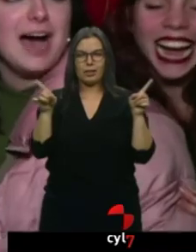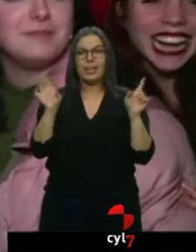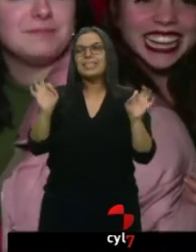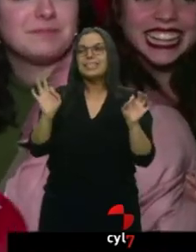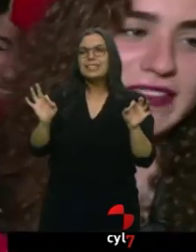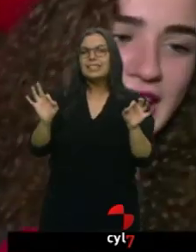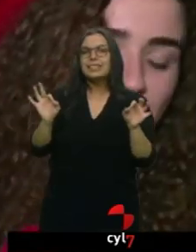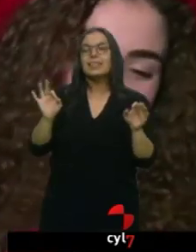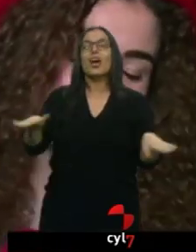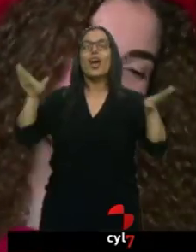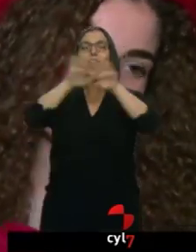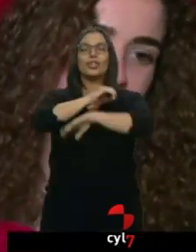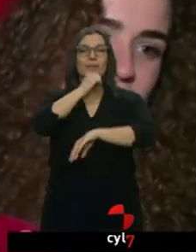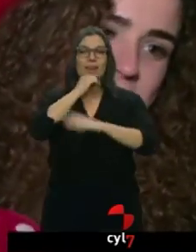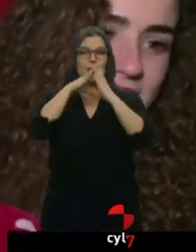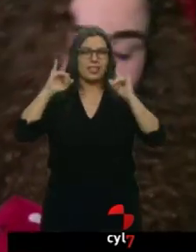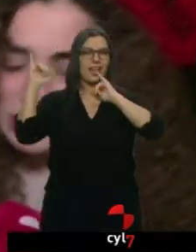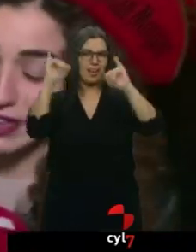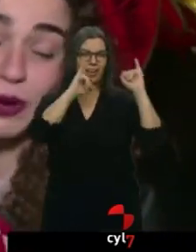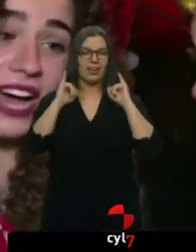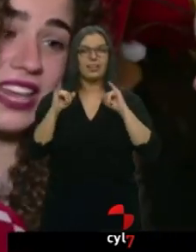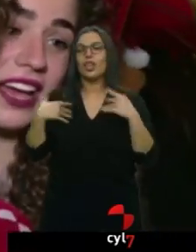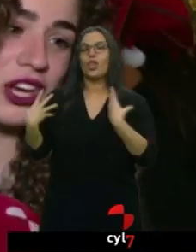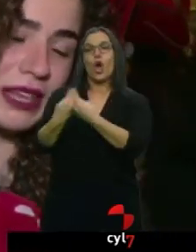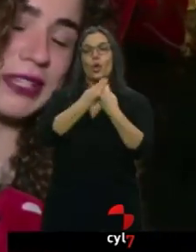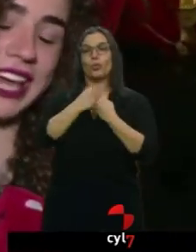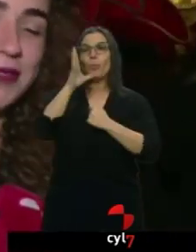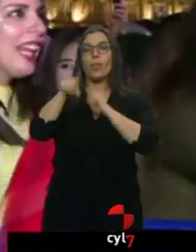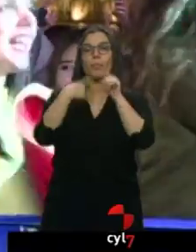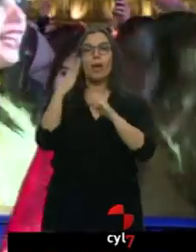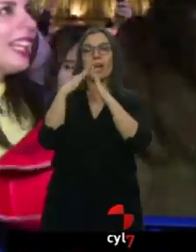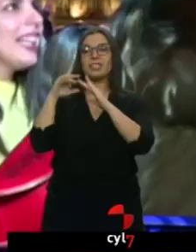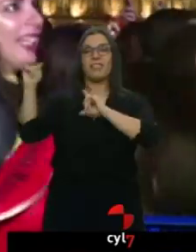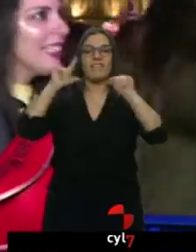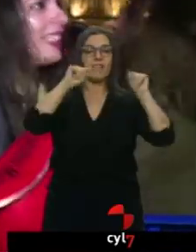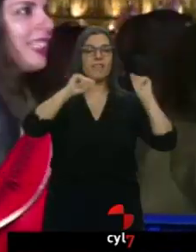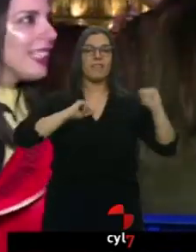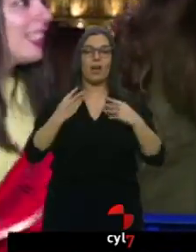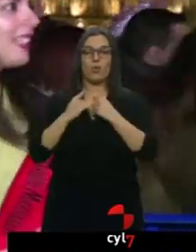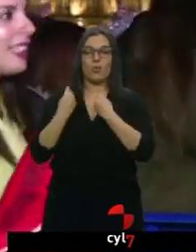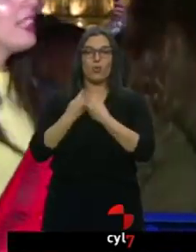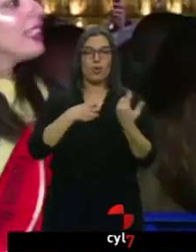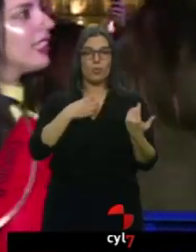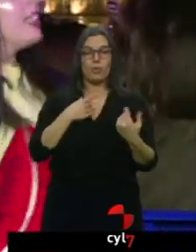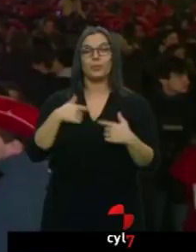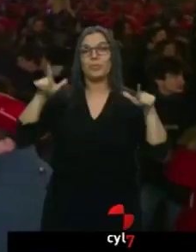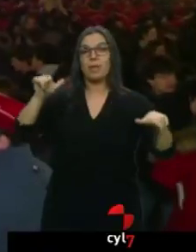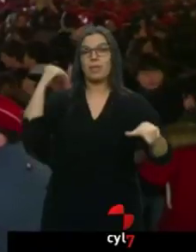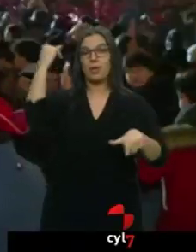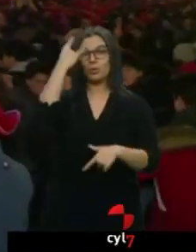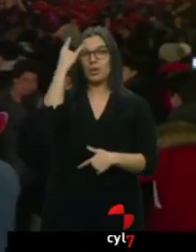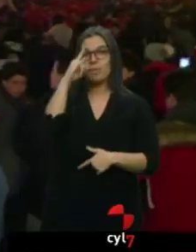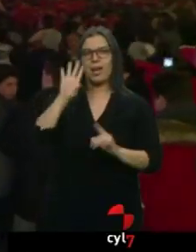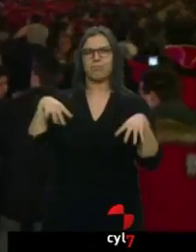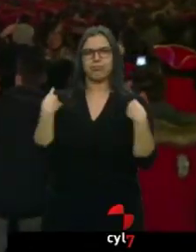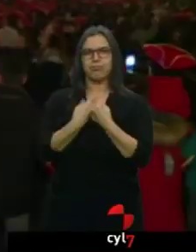y Cáceres! Se viaja todos juntos, porque en Navidad cada uno se va a su casa y no estamos aquí. La Plaza Mayor de Salamanca se llenaba otra vez en esta